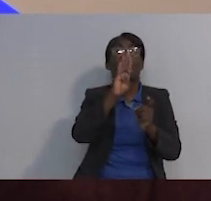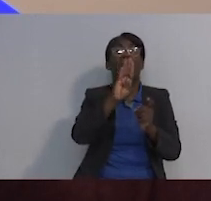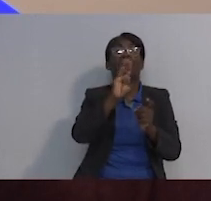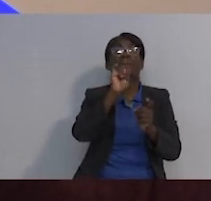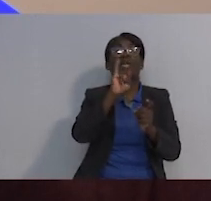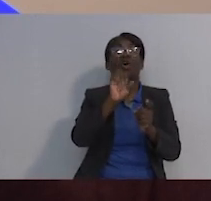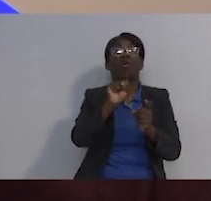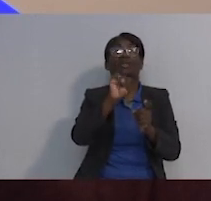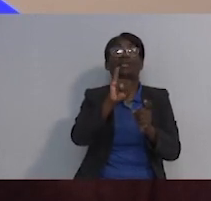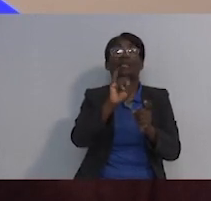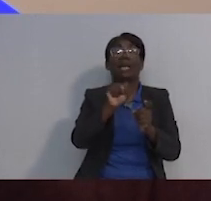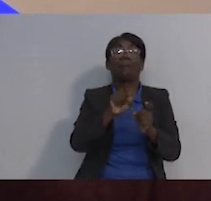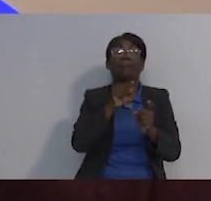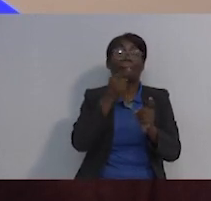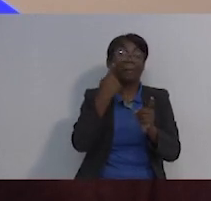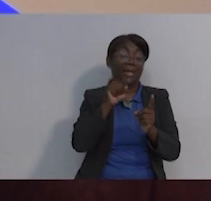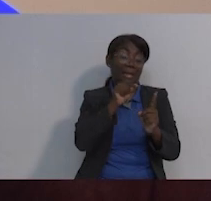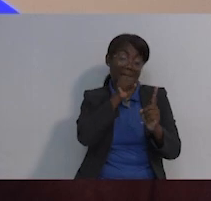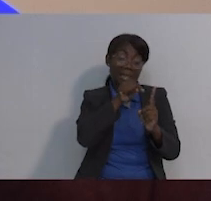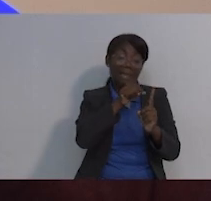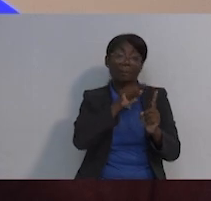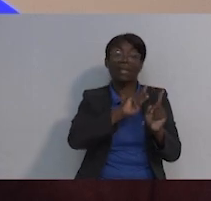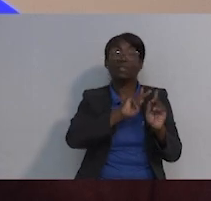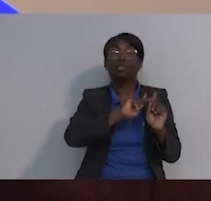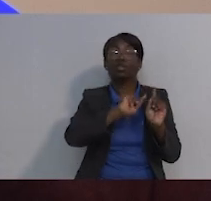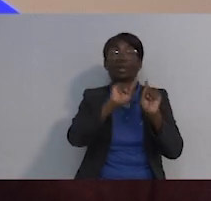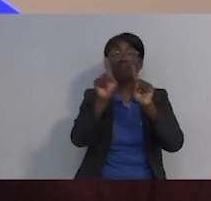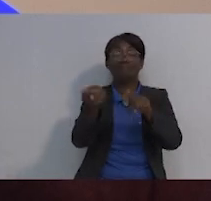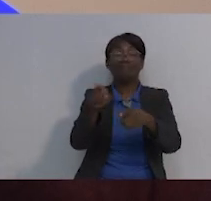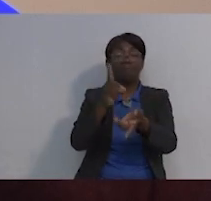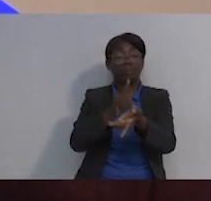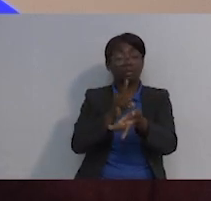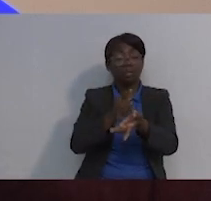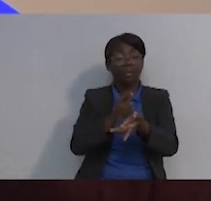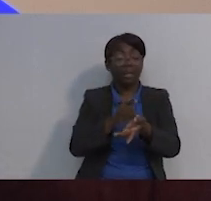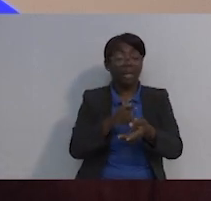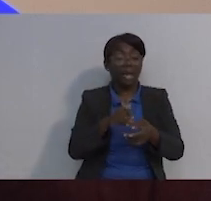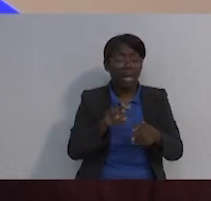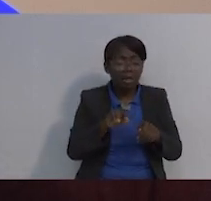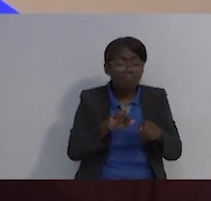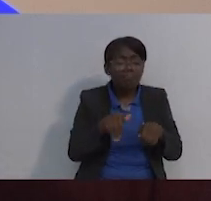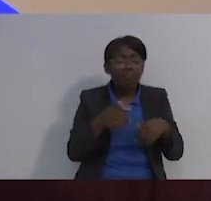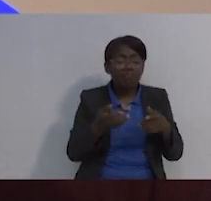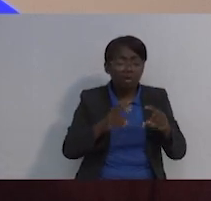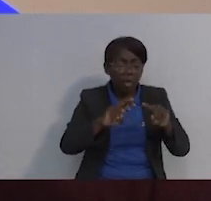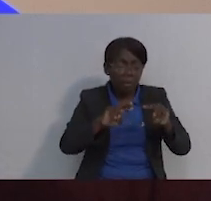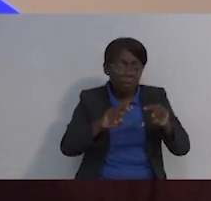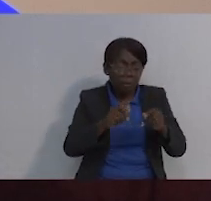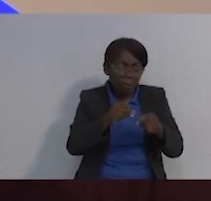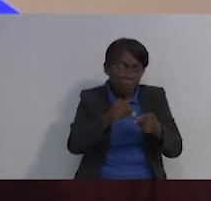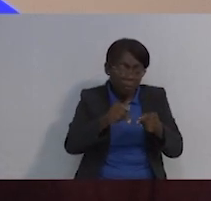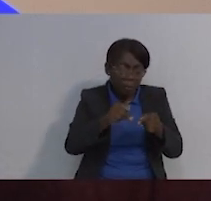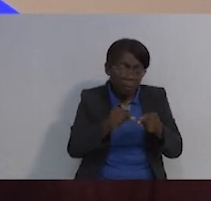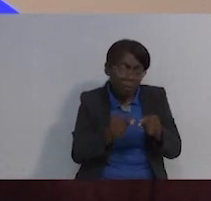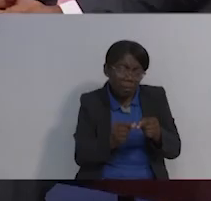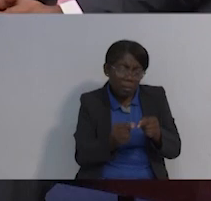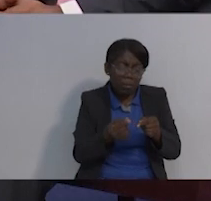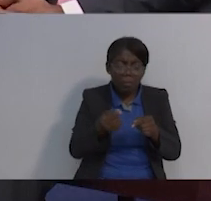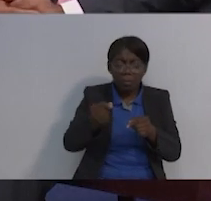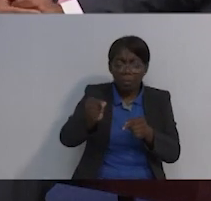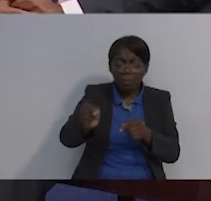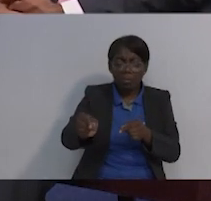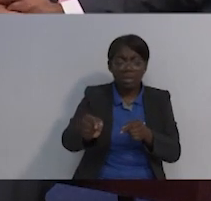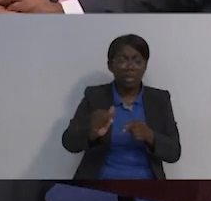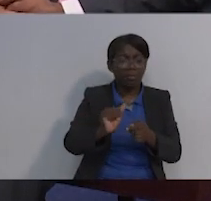sospecha de cáncer, que les haga falta la biopsia, ¿verdad?, para que ellos asistan en asignar un médico